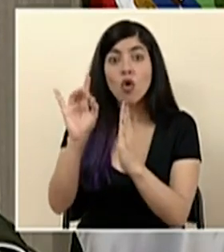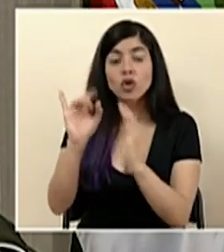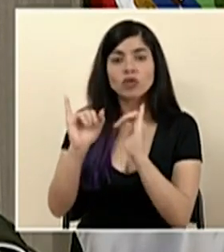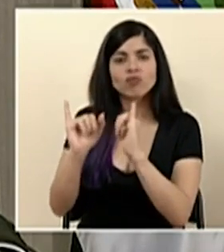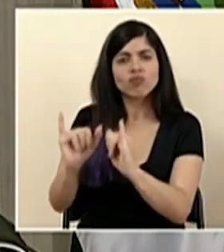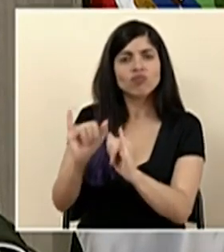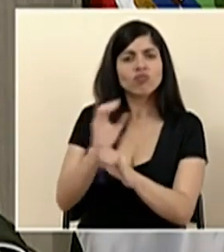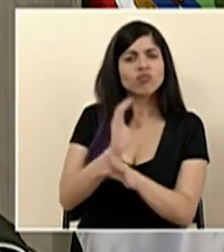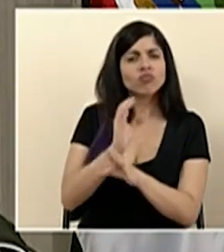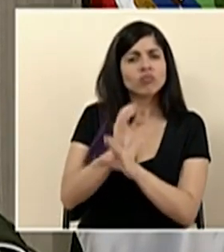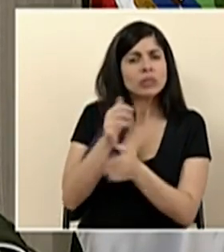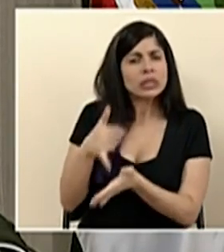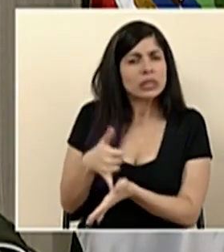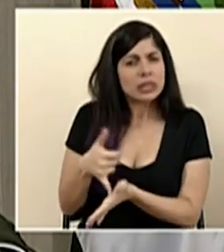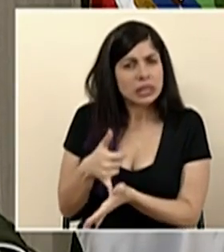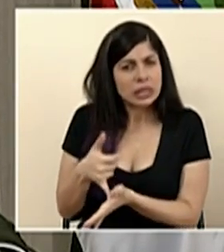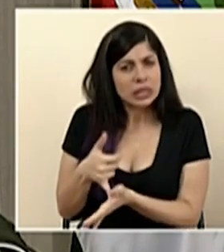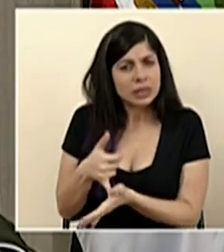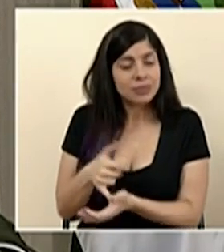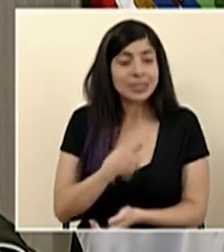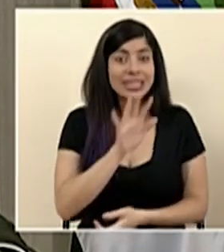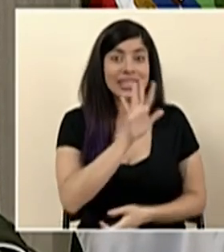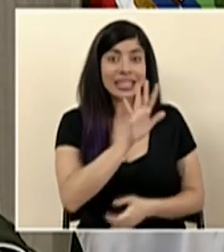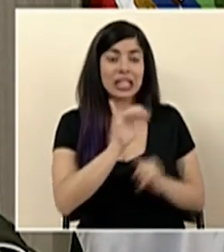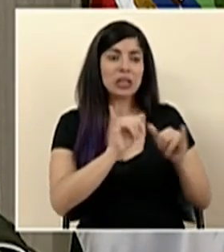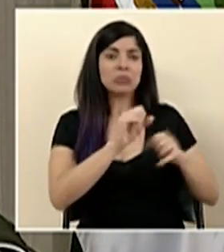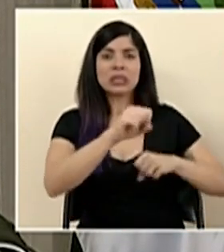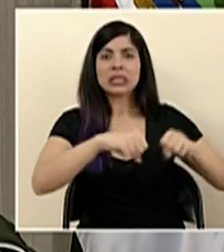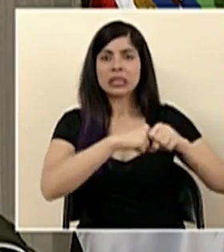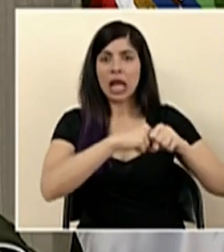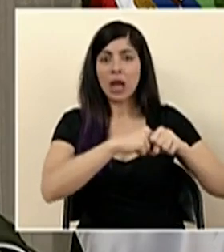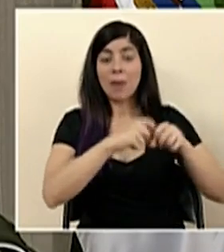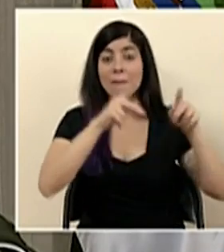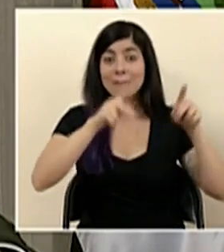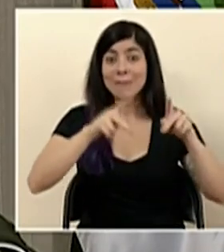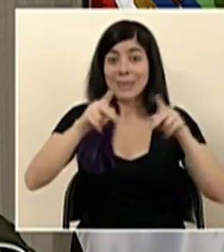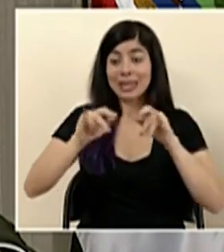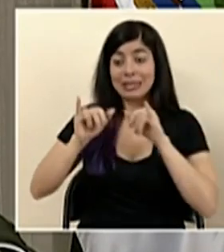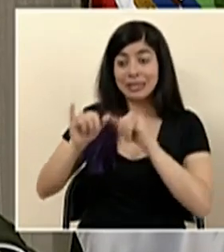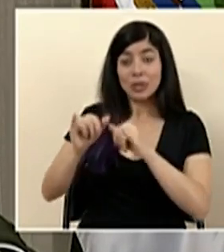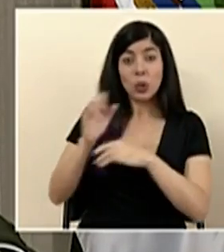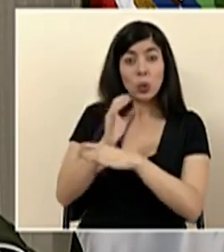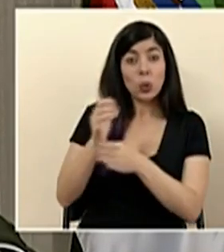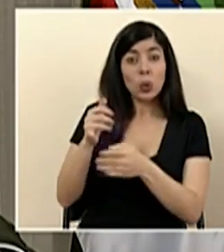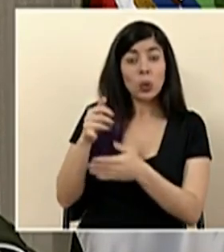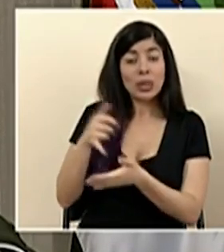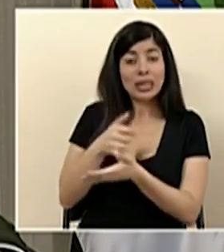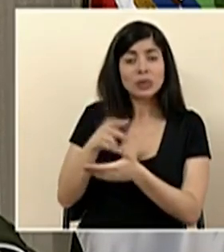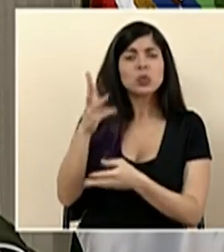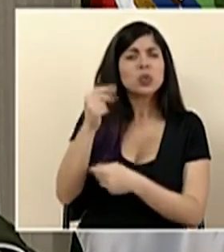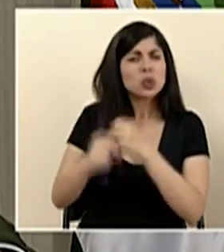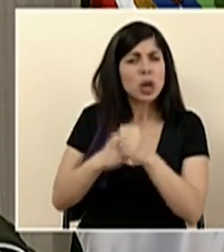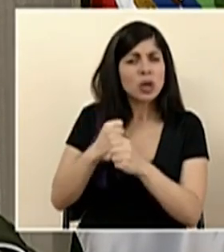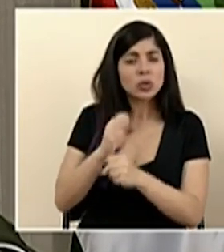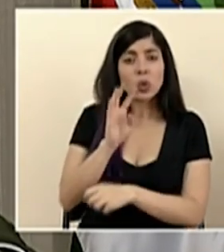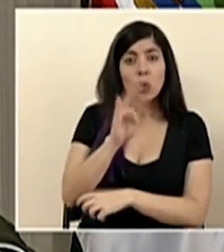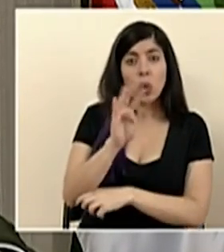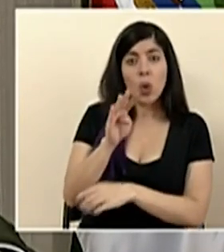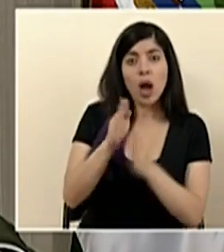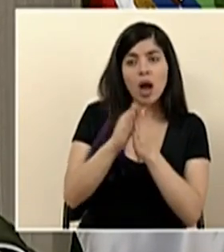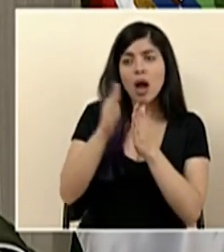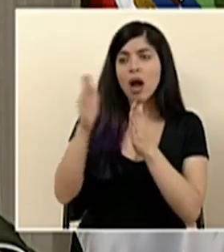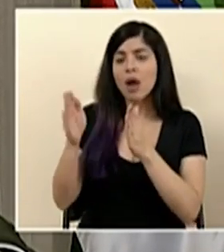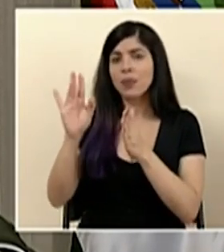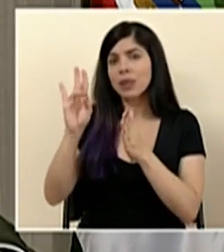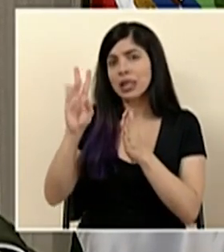cuidados intensivos. 5 en salón, el rango de edad de las que están en unidad de cuidados intensivos va desde los 44 hasta